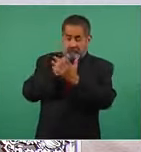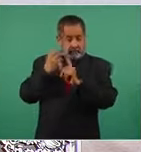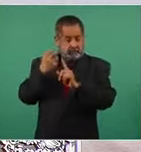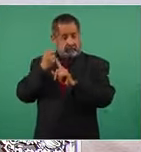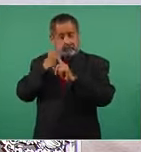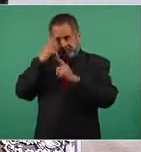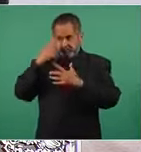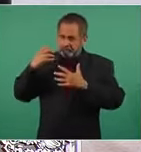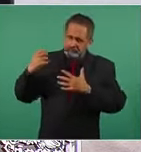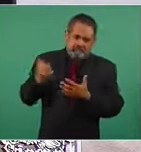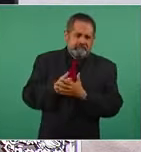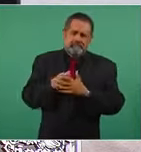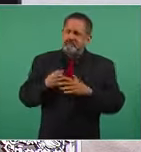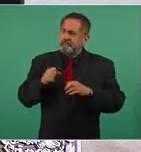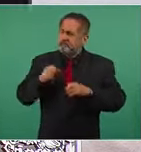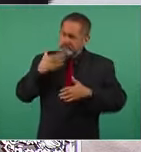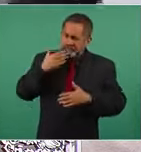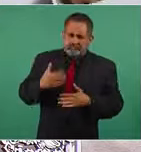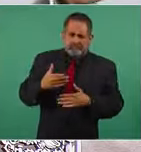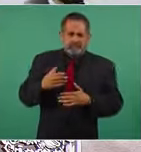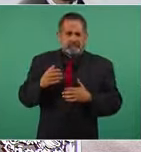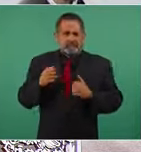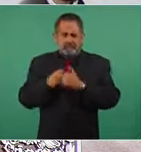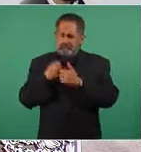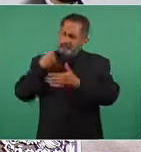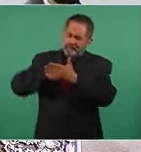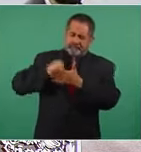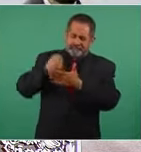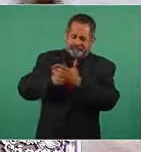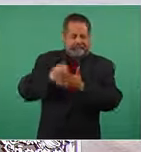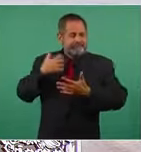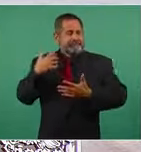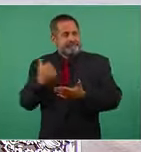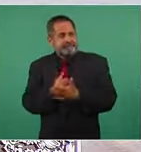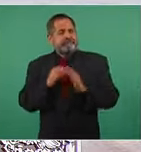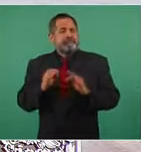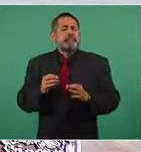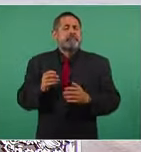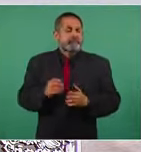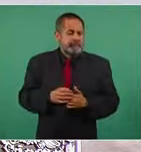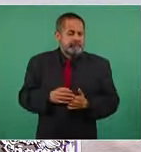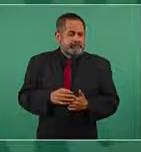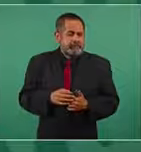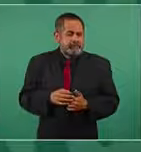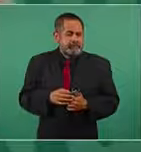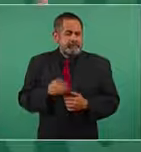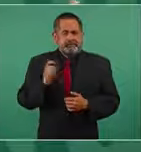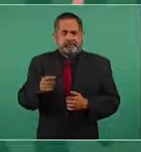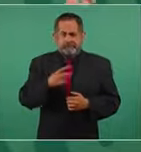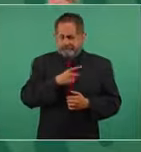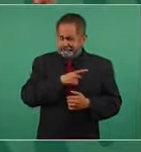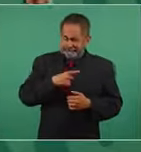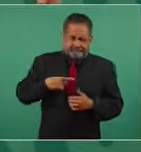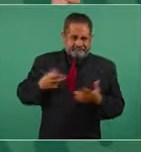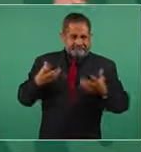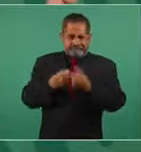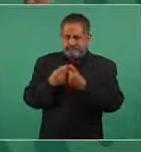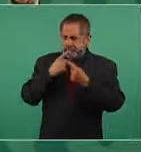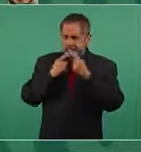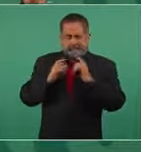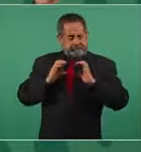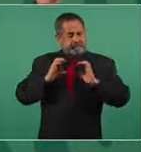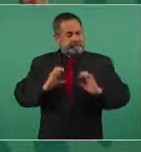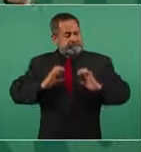triunfar cuando se lucha por una causa justa, se tiene que cuidar